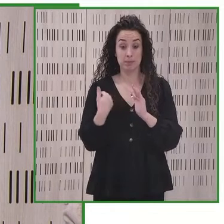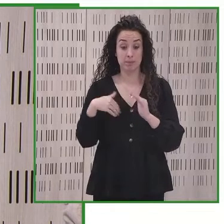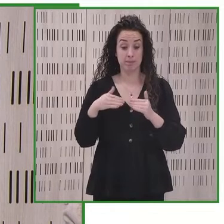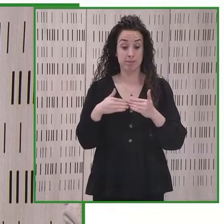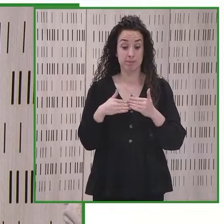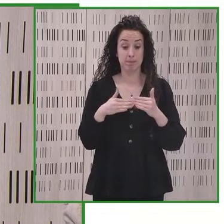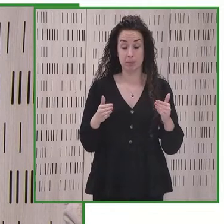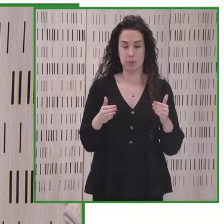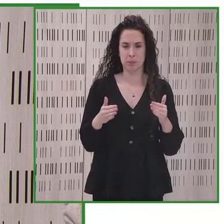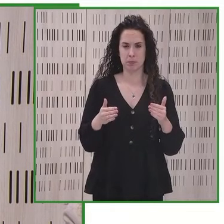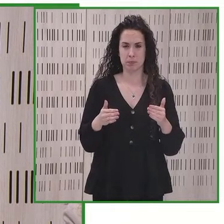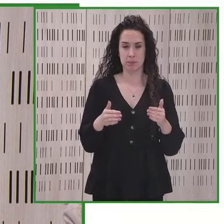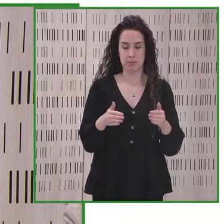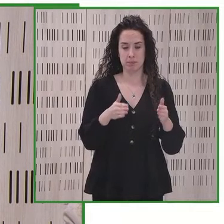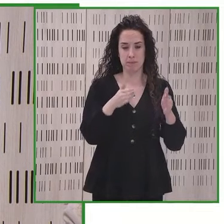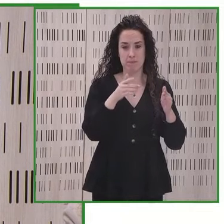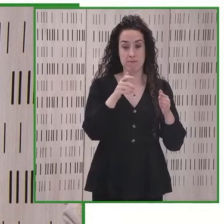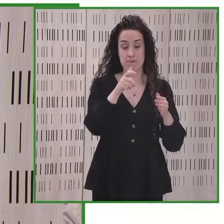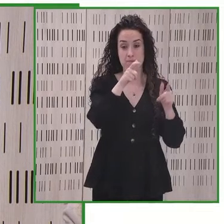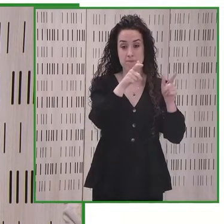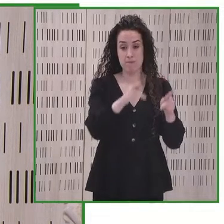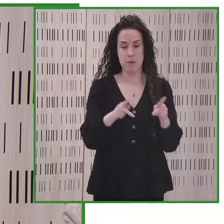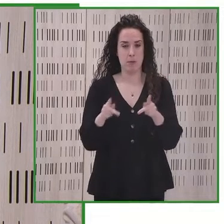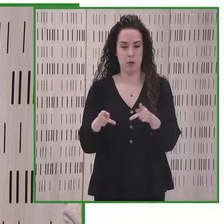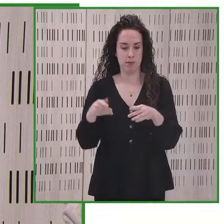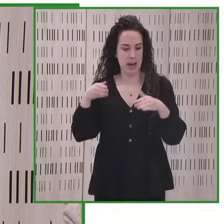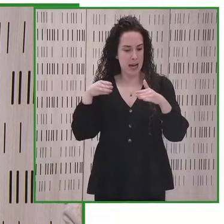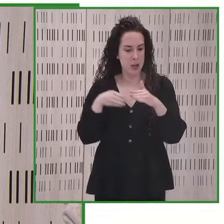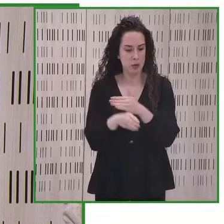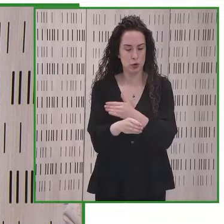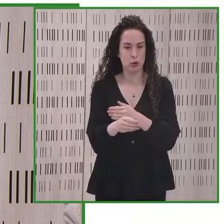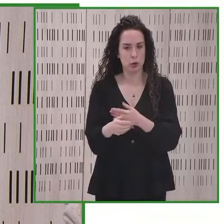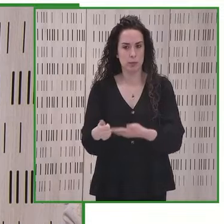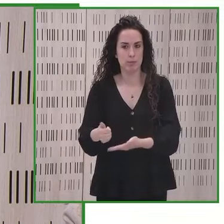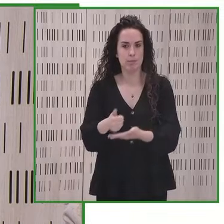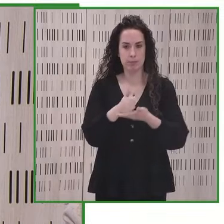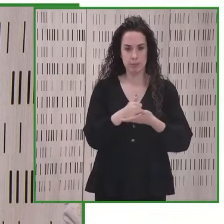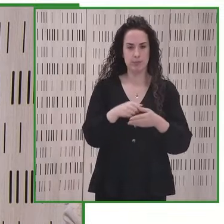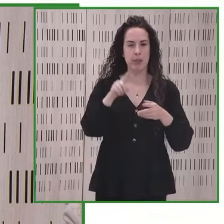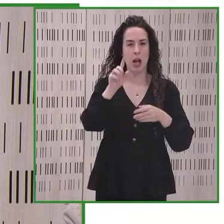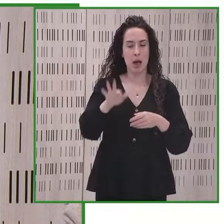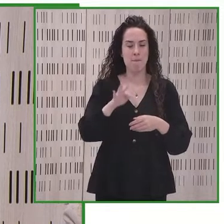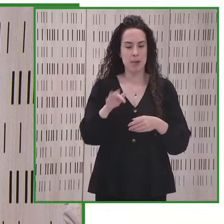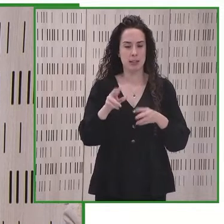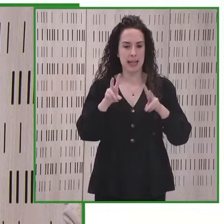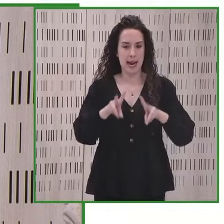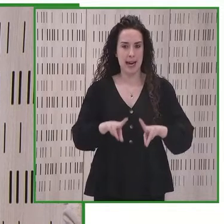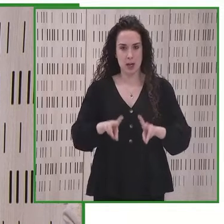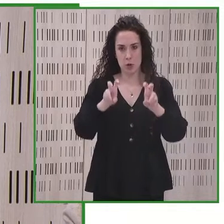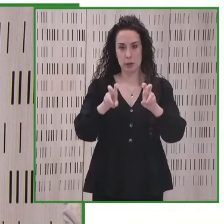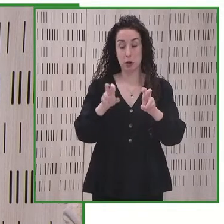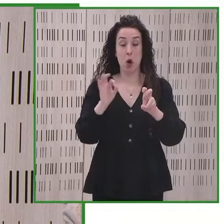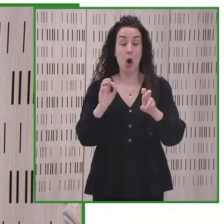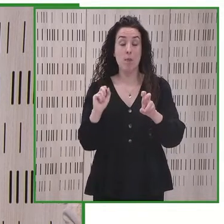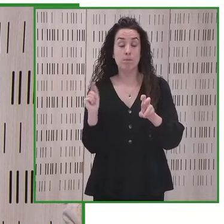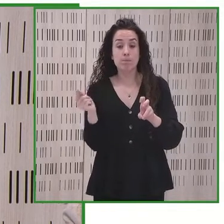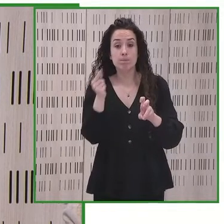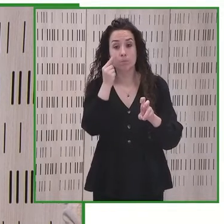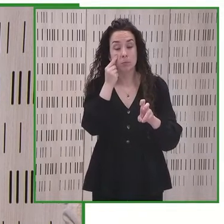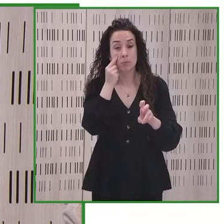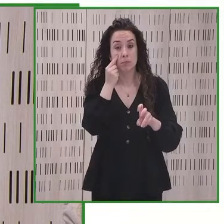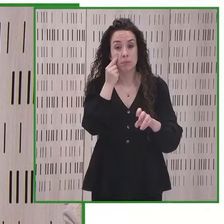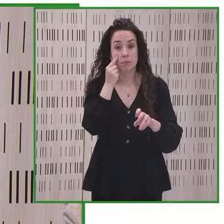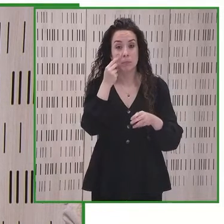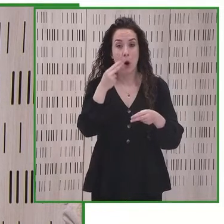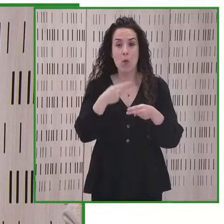mundo justo para todos. Nuestro trabajo va dirigido a apoyar a todos aquellos